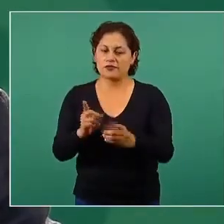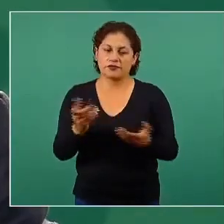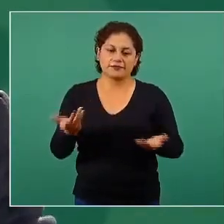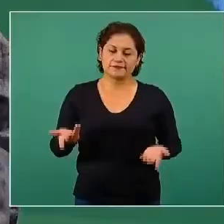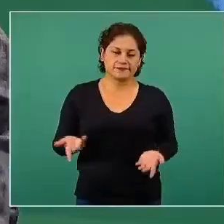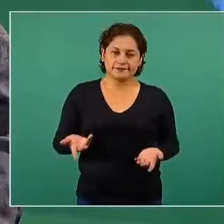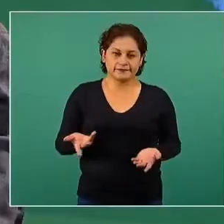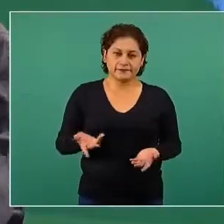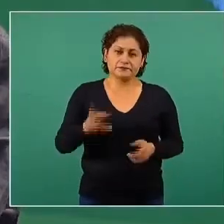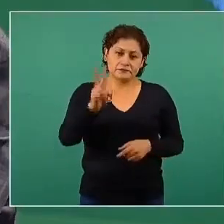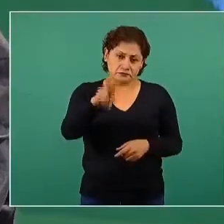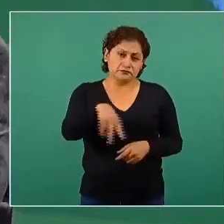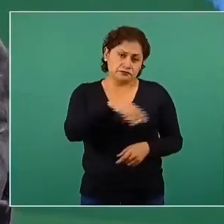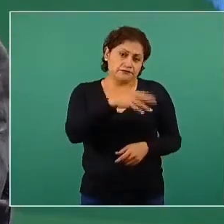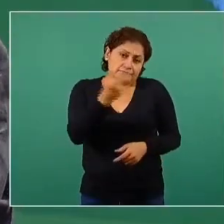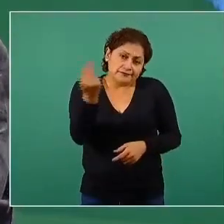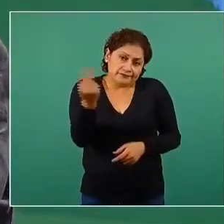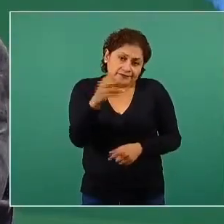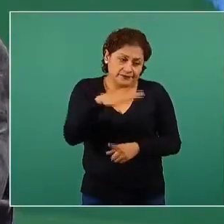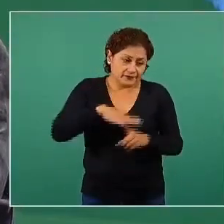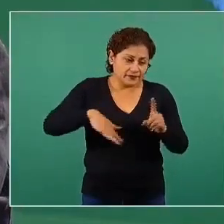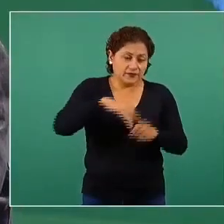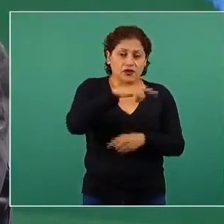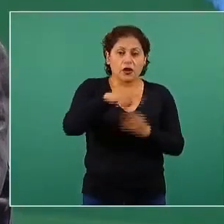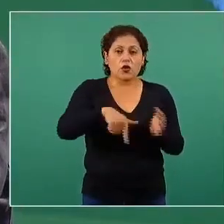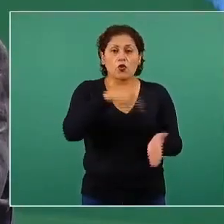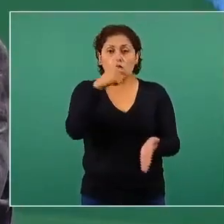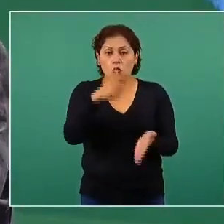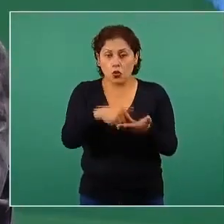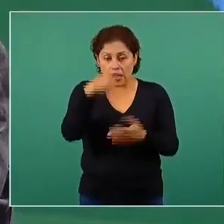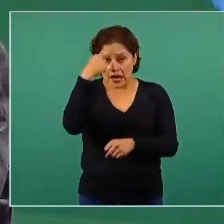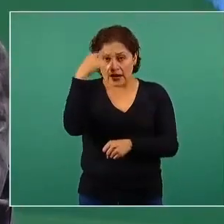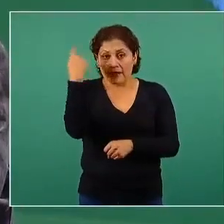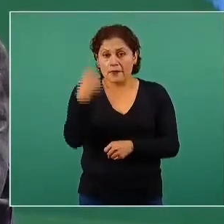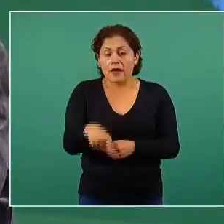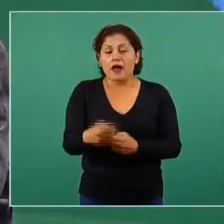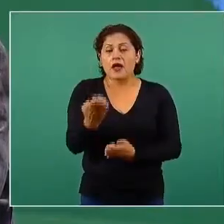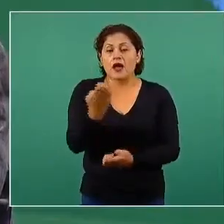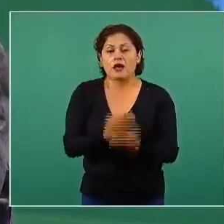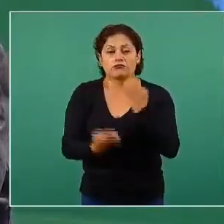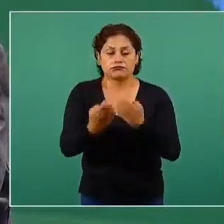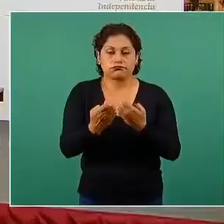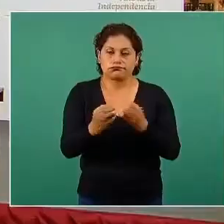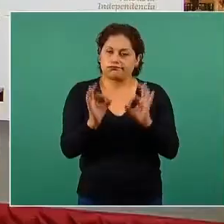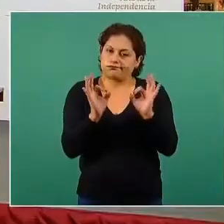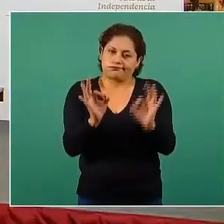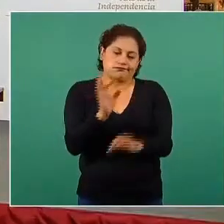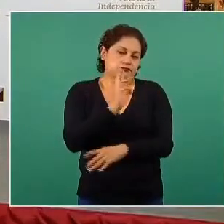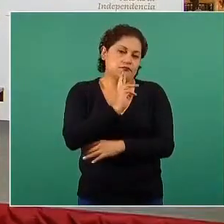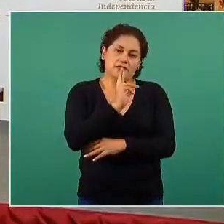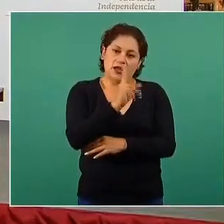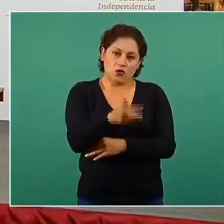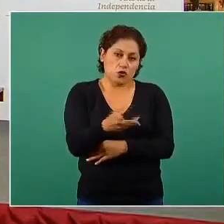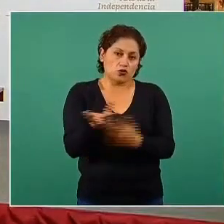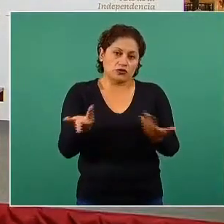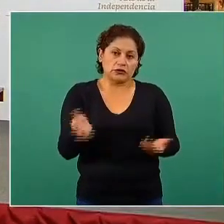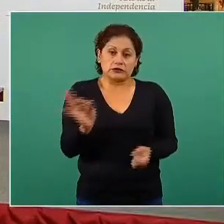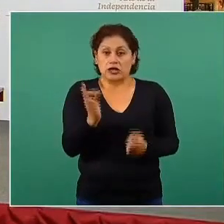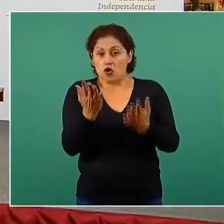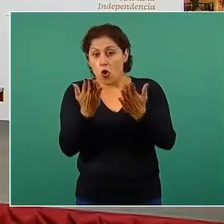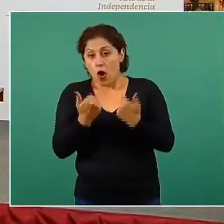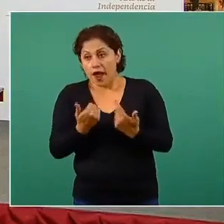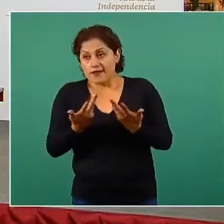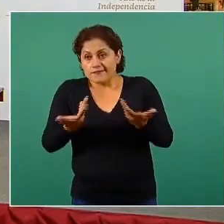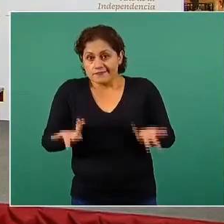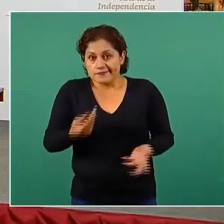ambientes, espacios físicos que son propicios para la actividad física es mucho mejor que no tenerlos y